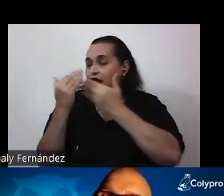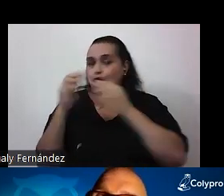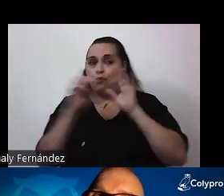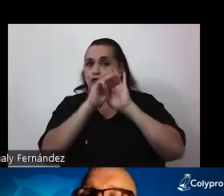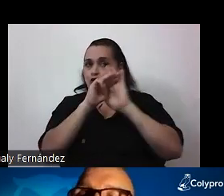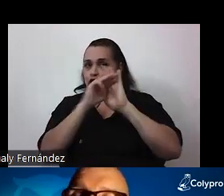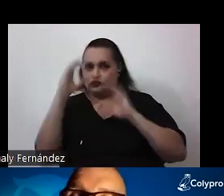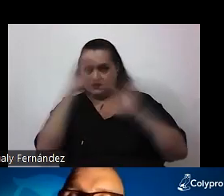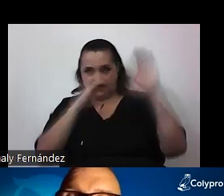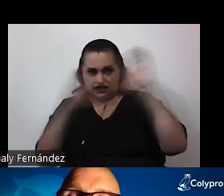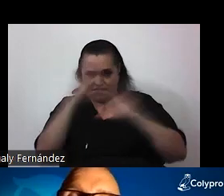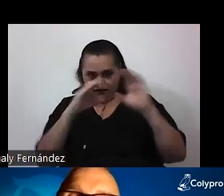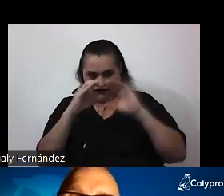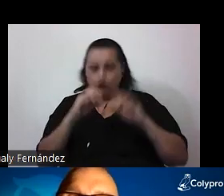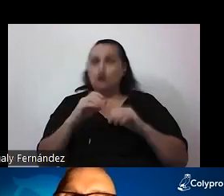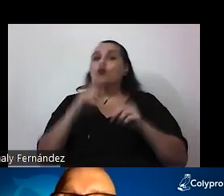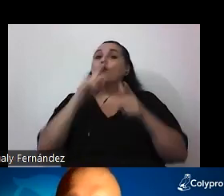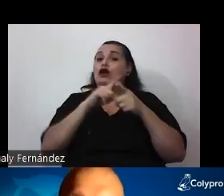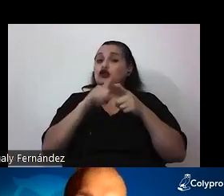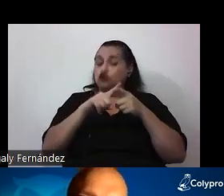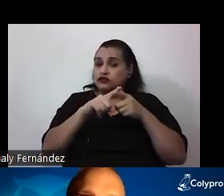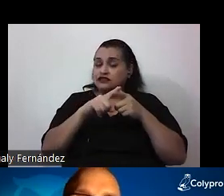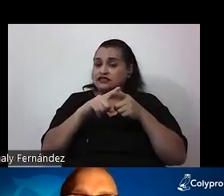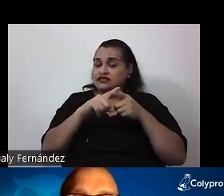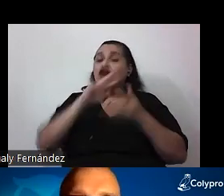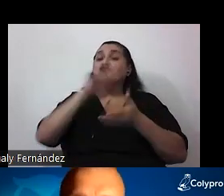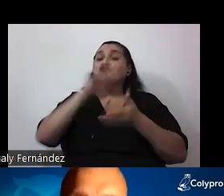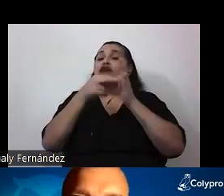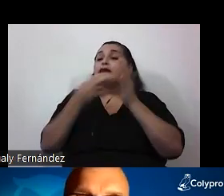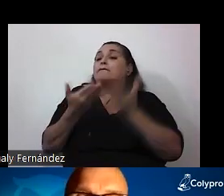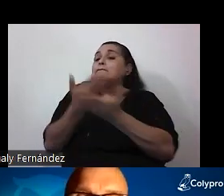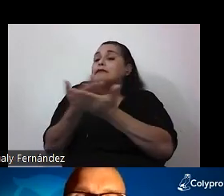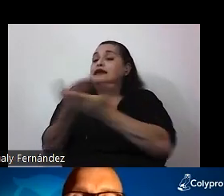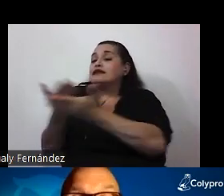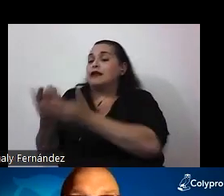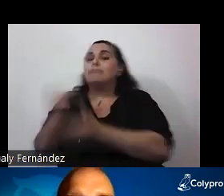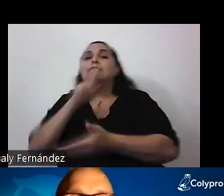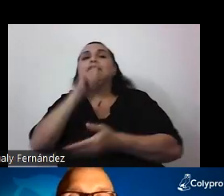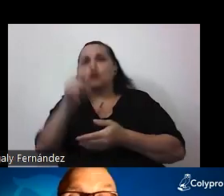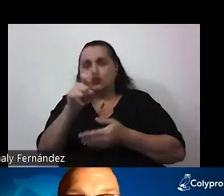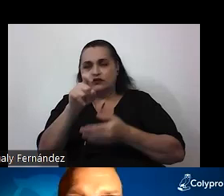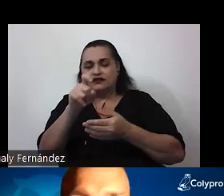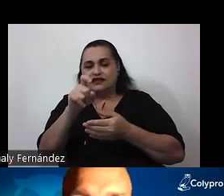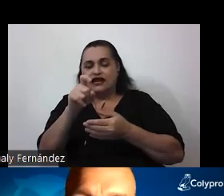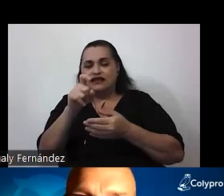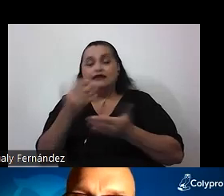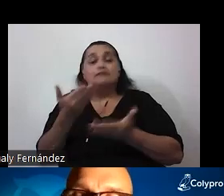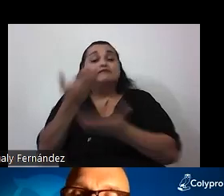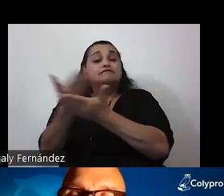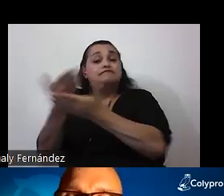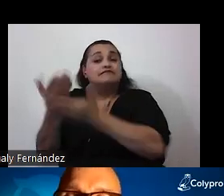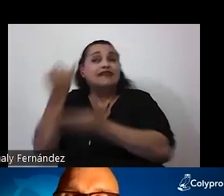vamos a replantear las preguntas a replantear los problemas vamos a introducir las ideas científicas